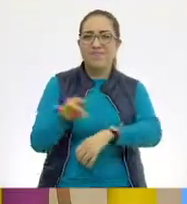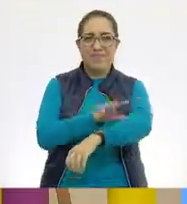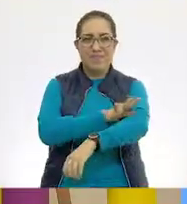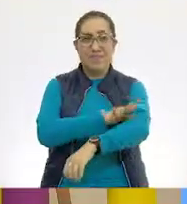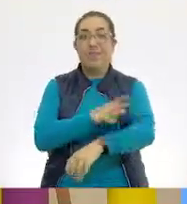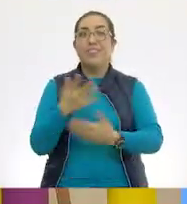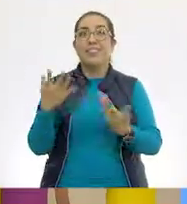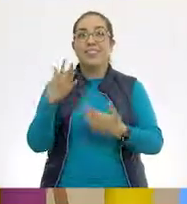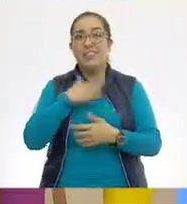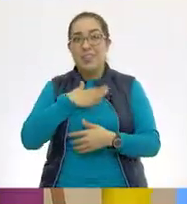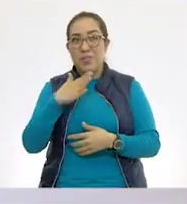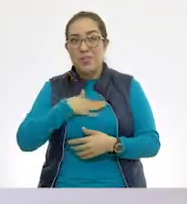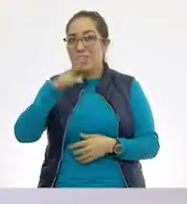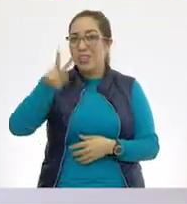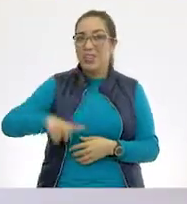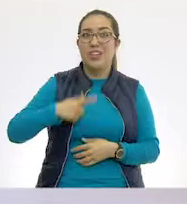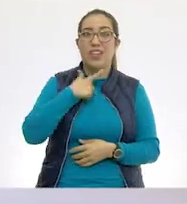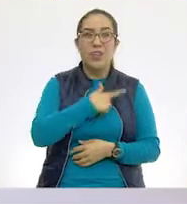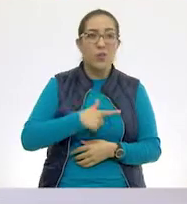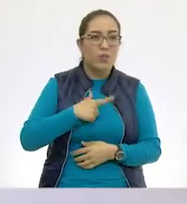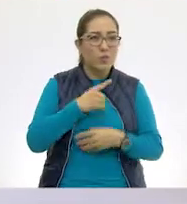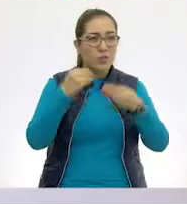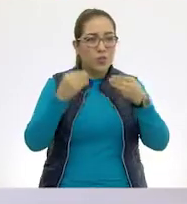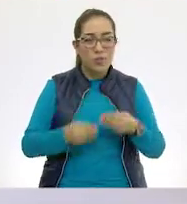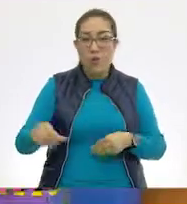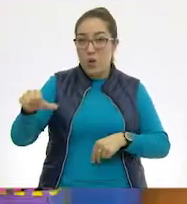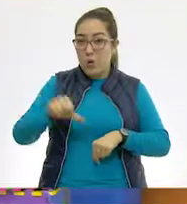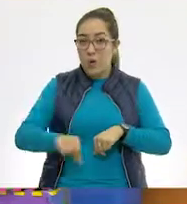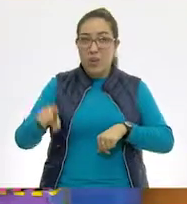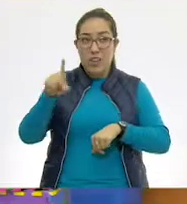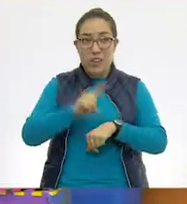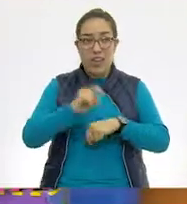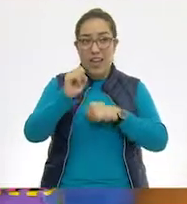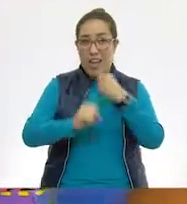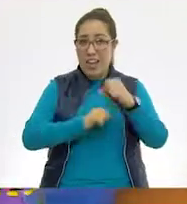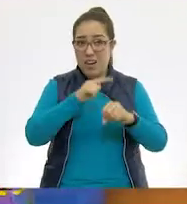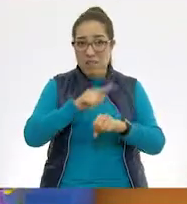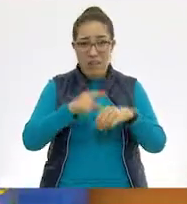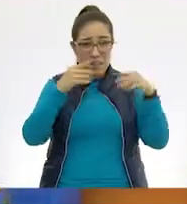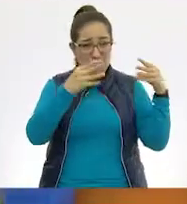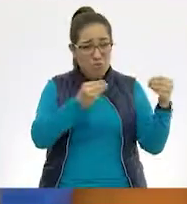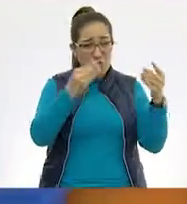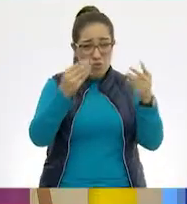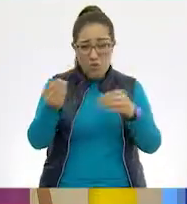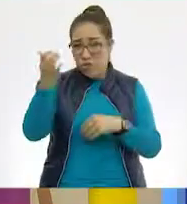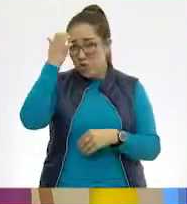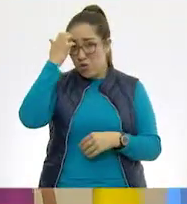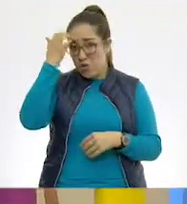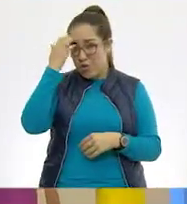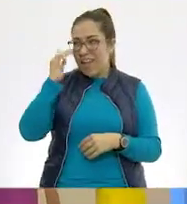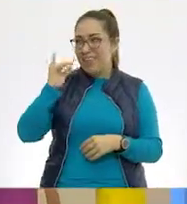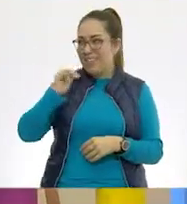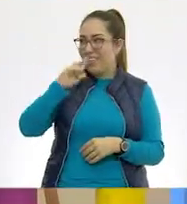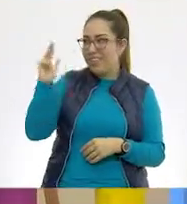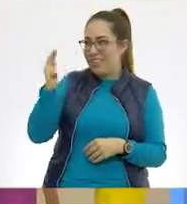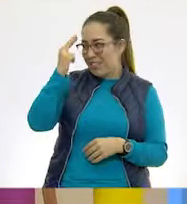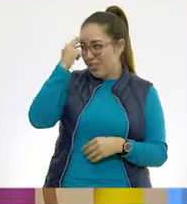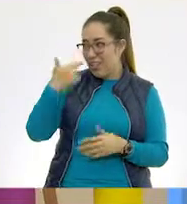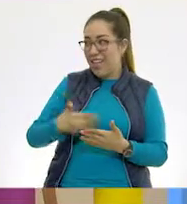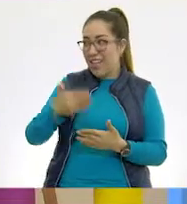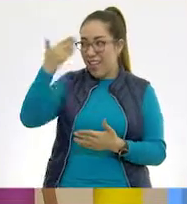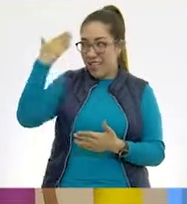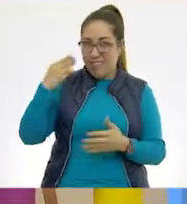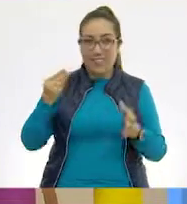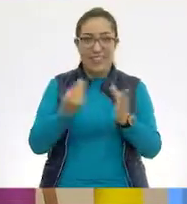Qué bueno, me da muchísimo gusto porque ahora sí vamos a ver muchísimos animales, como ya les dijiste a todos y todas. Sí, es que se acuerda que la vez pasada